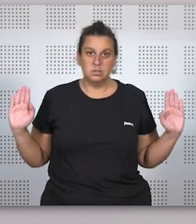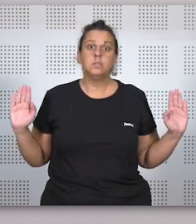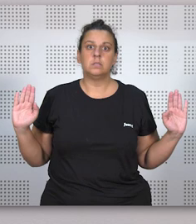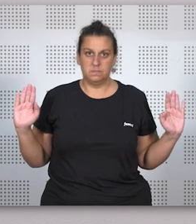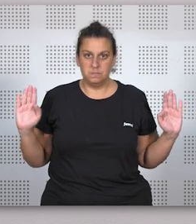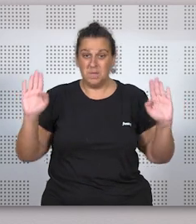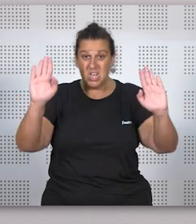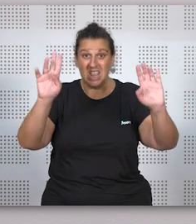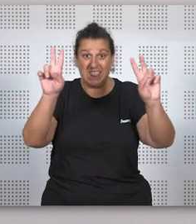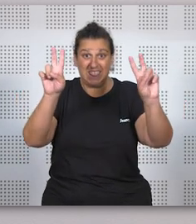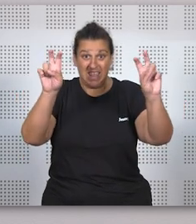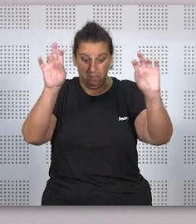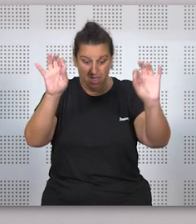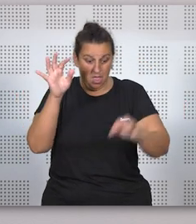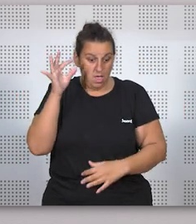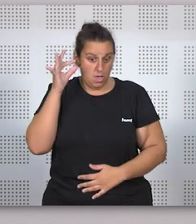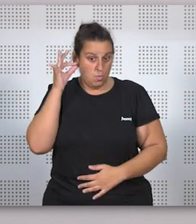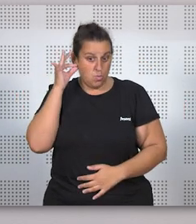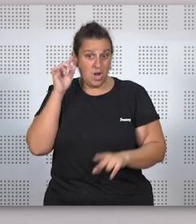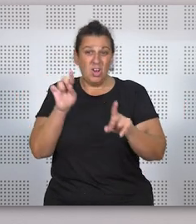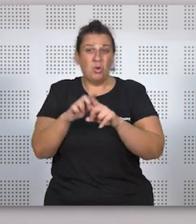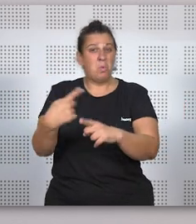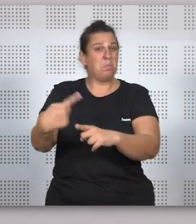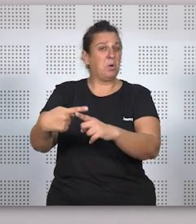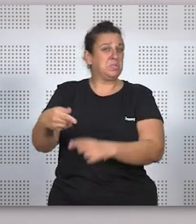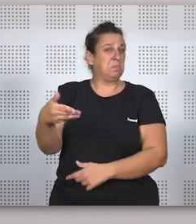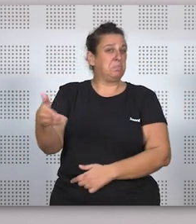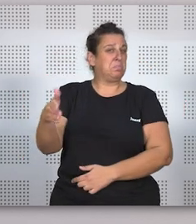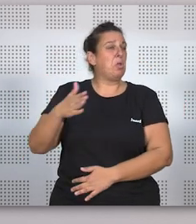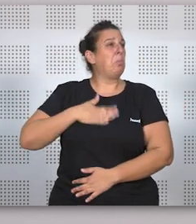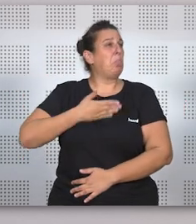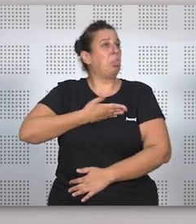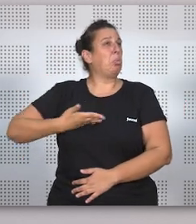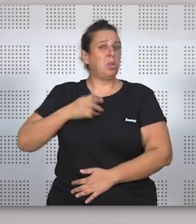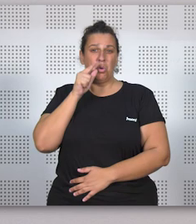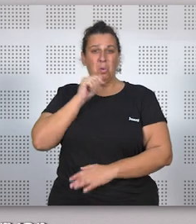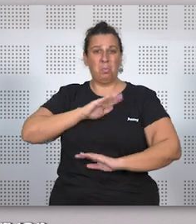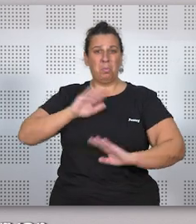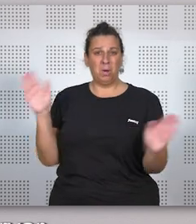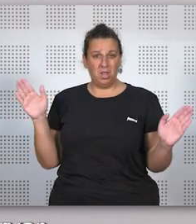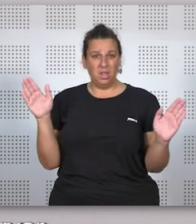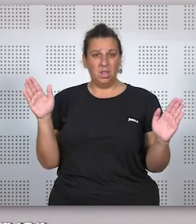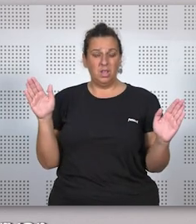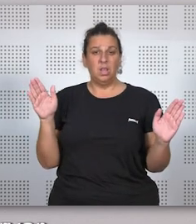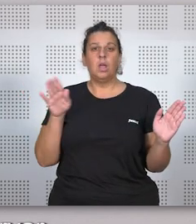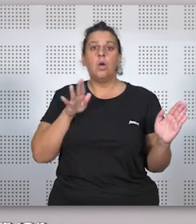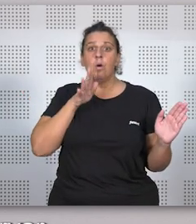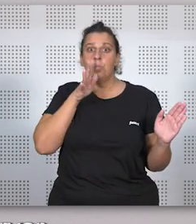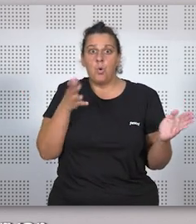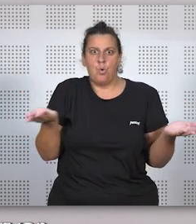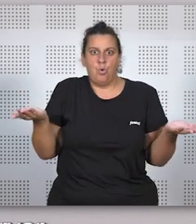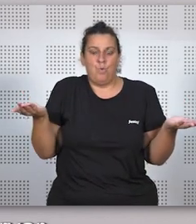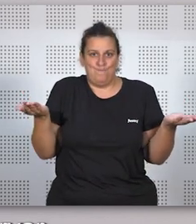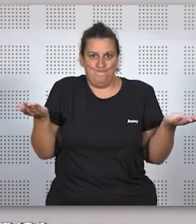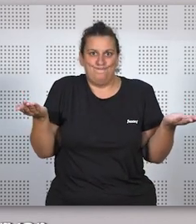caso, la cuestión es que la mujer, fíjate, estaba tratada como una cosa, como una propiedad del hombre, porque, bueno, pues